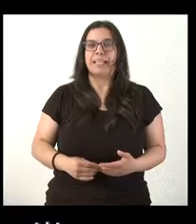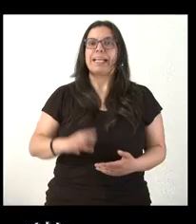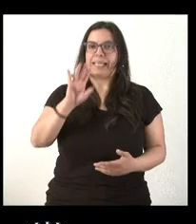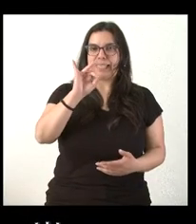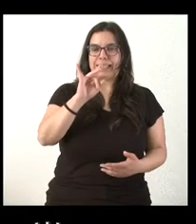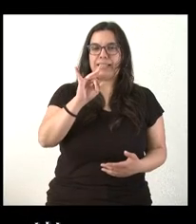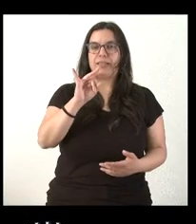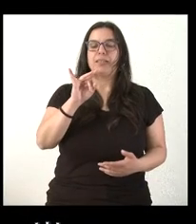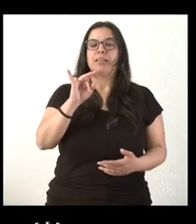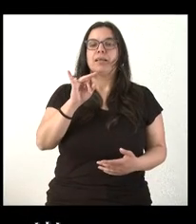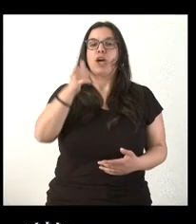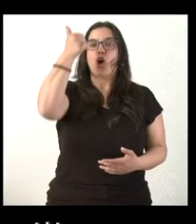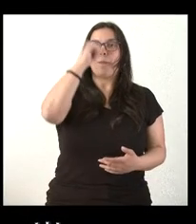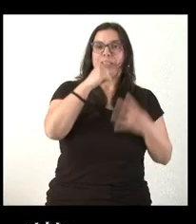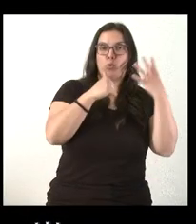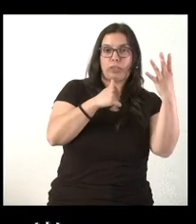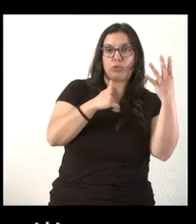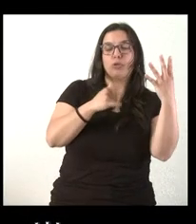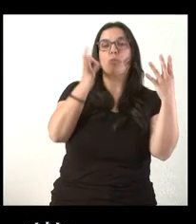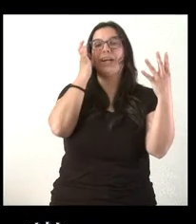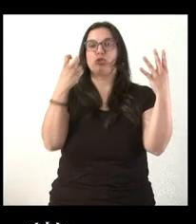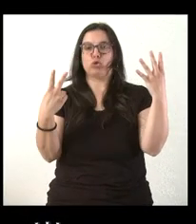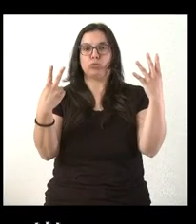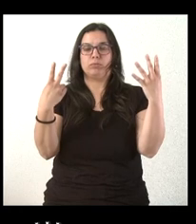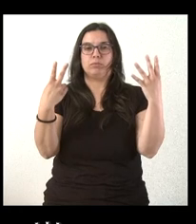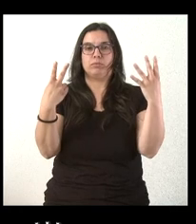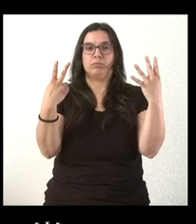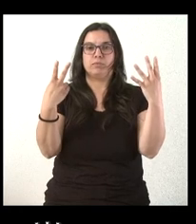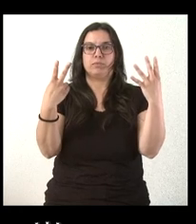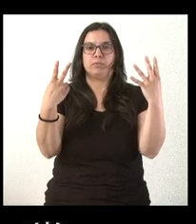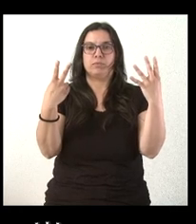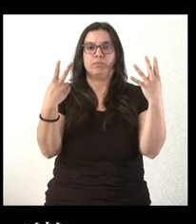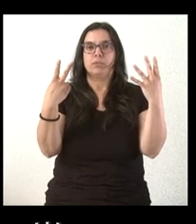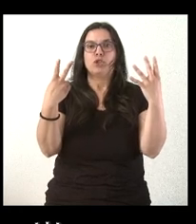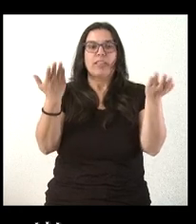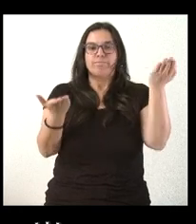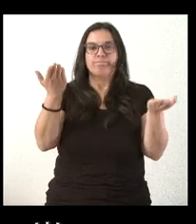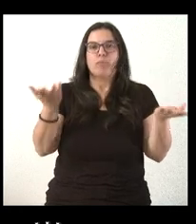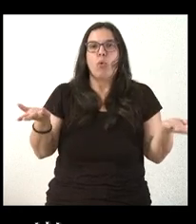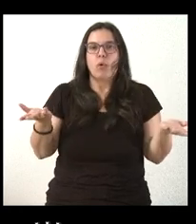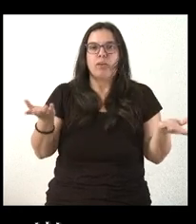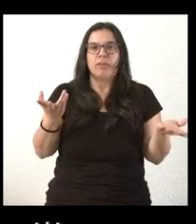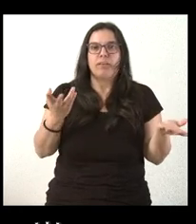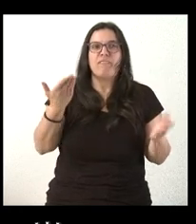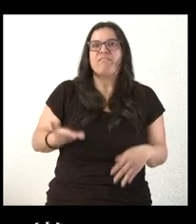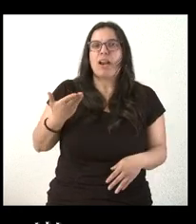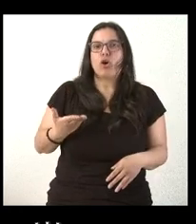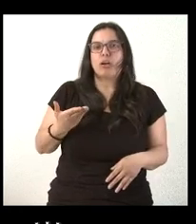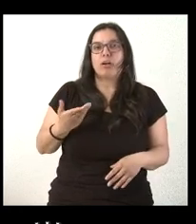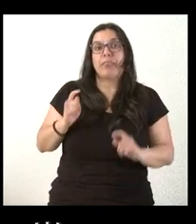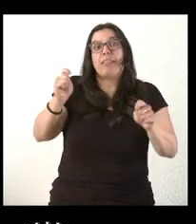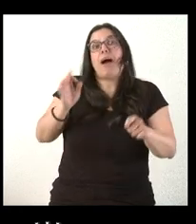que hay cuatro hombres premiados frente a dos mujeres. ¿Qué es lo que hay que poner en valor de esto? Que haya mujeres.